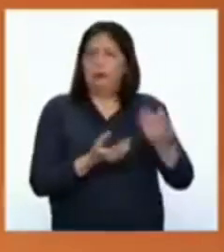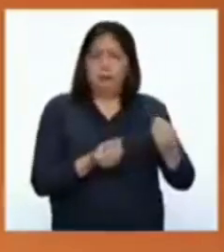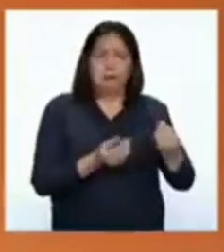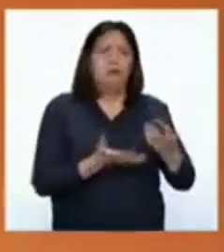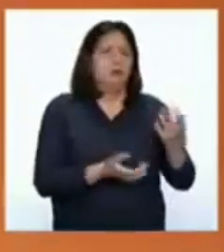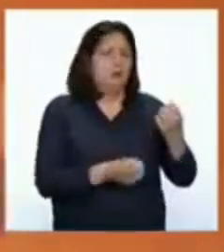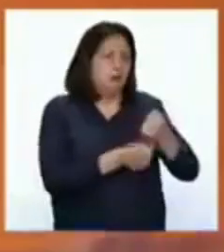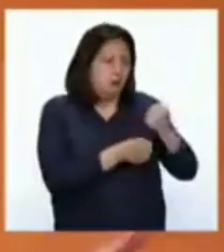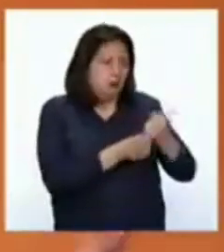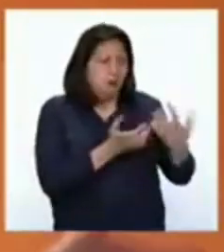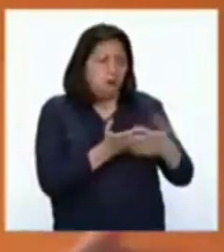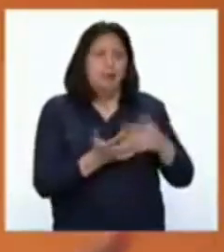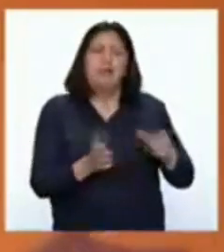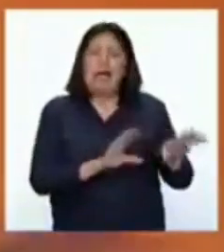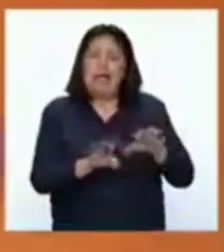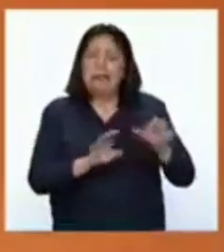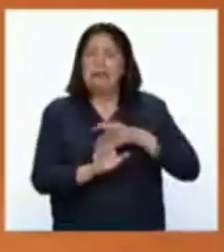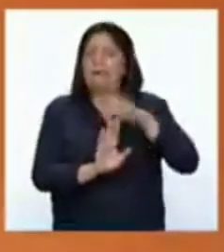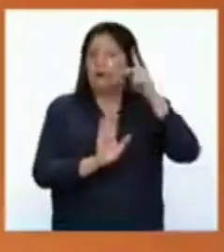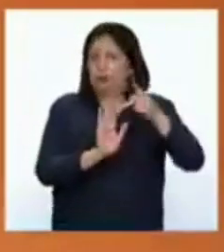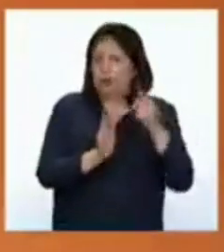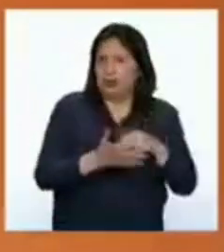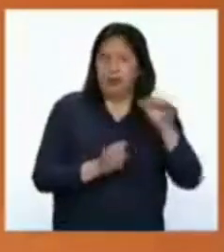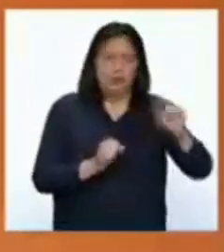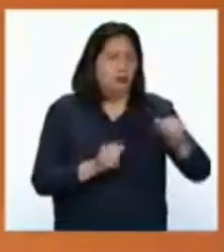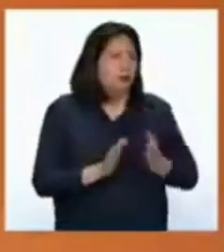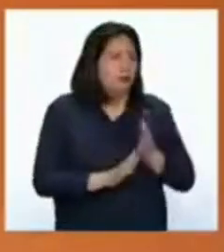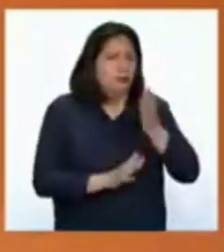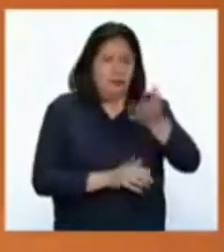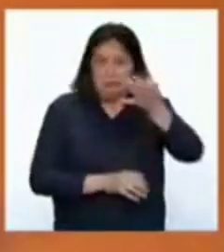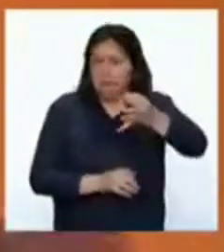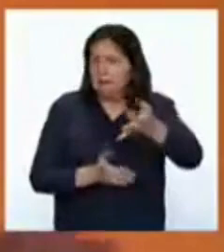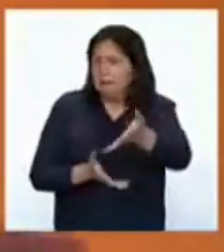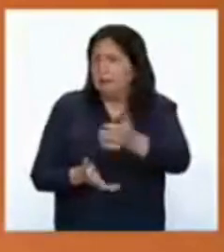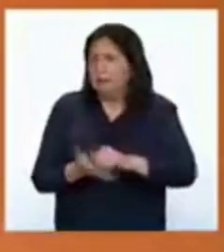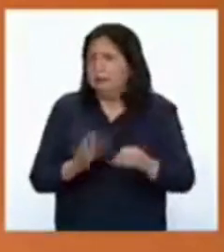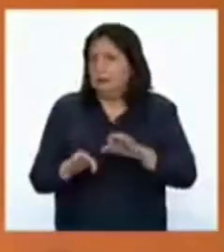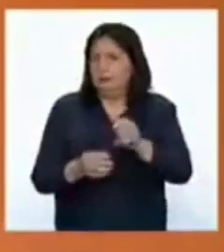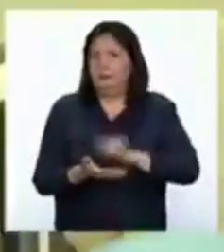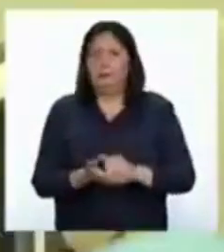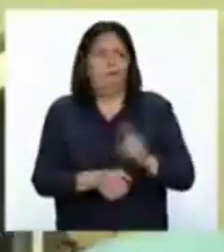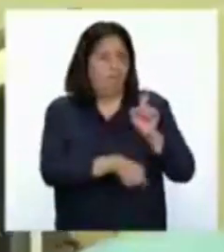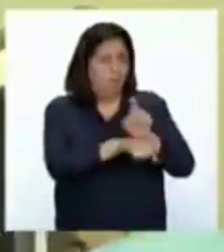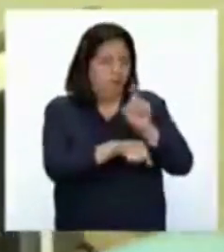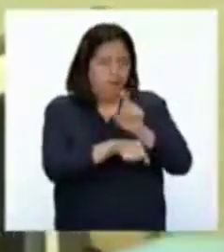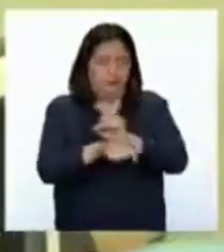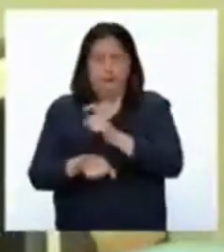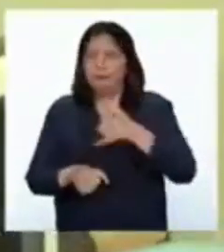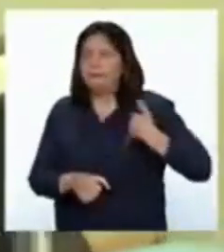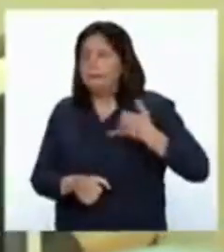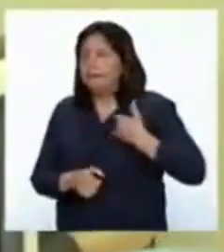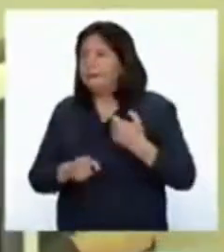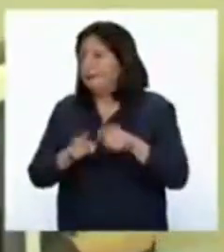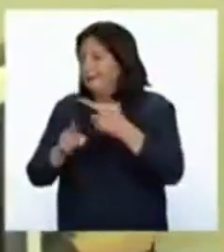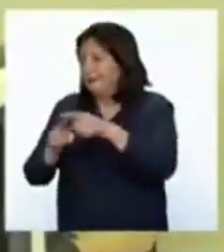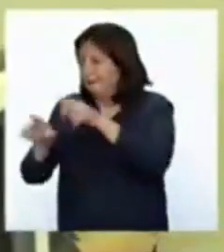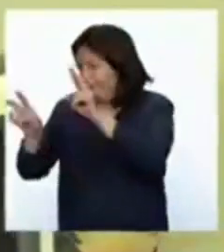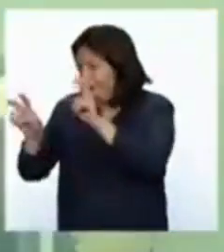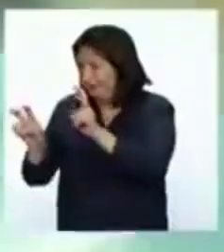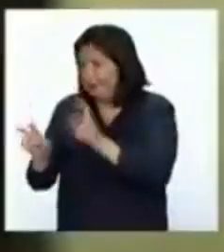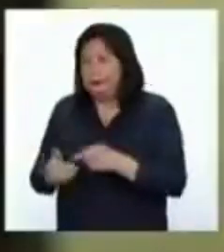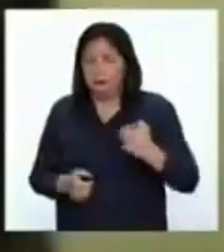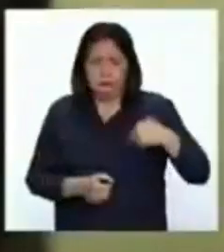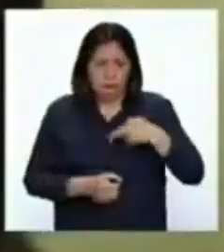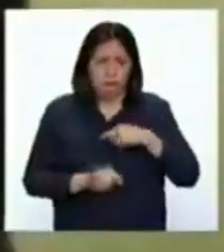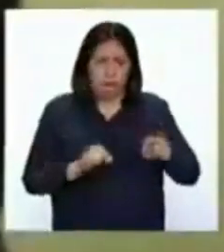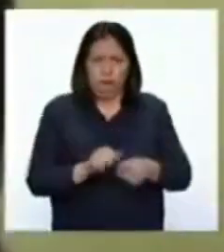sinergias para hacer proyectos de realidad, para hacer intervenciones de realidad o para poder capacitar a jóvenes en diferentes temas. Nosotros